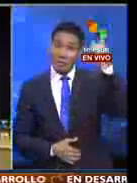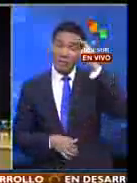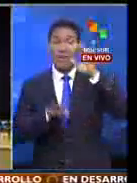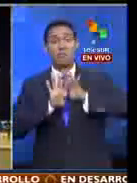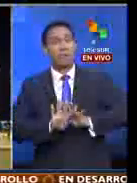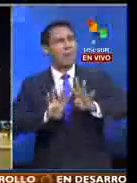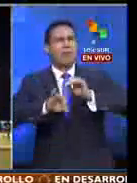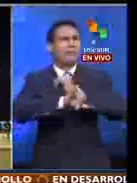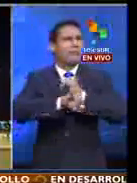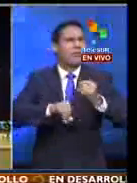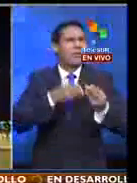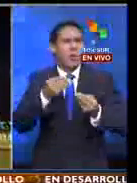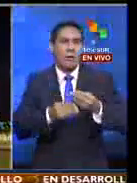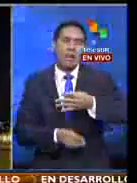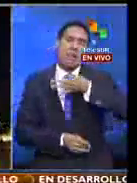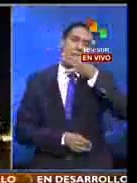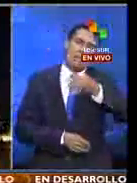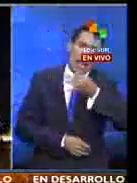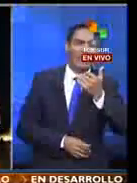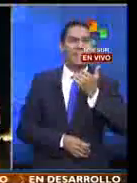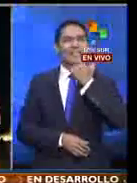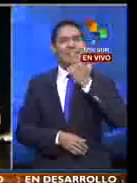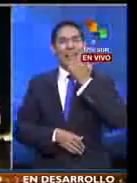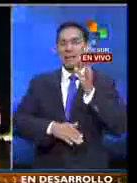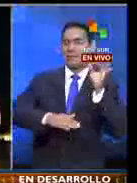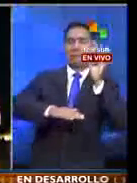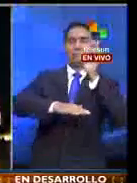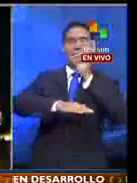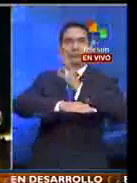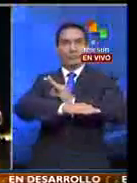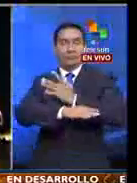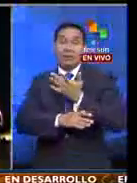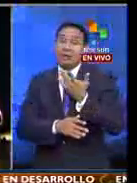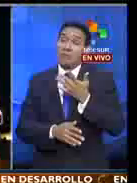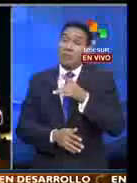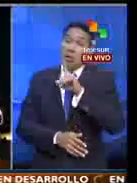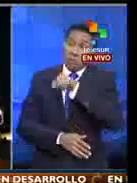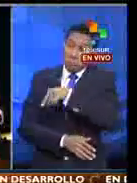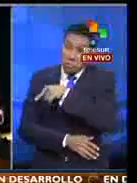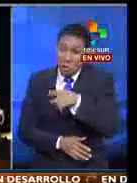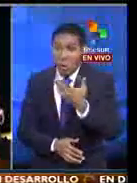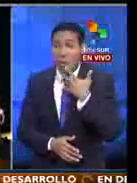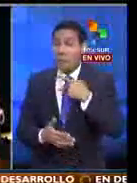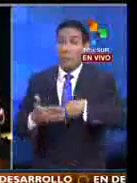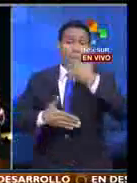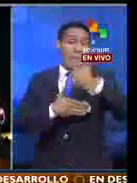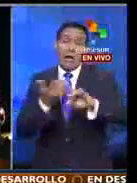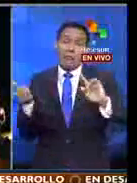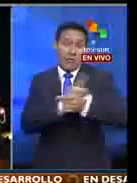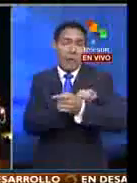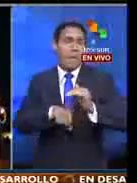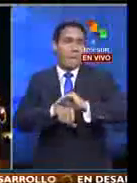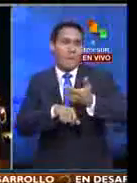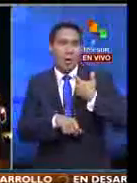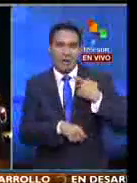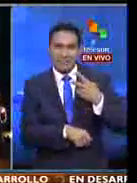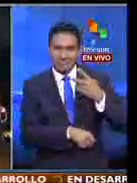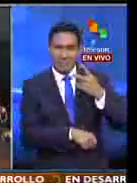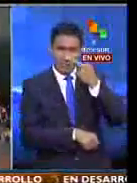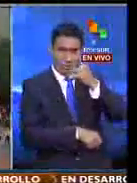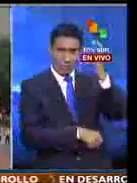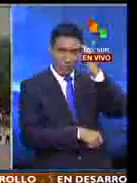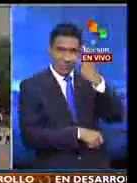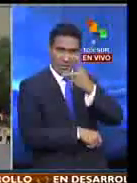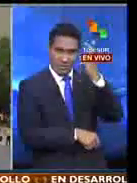concluyendo por la tarde-noche. No sabemos si vaya a cambiar el plan, debido a que durante las dos últimas jornadas